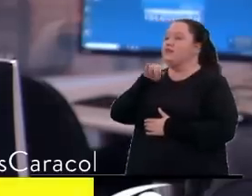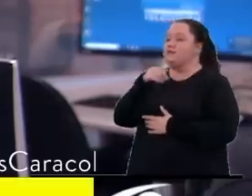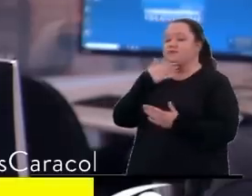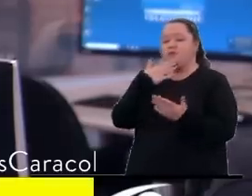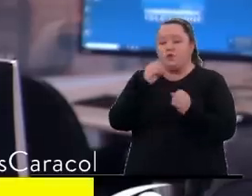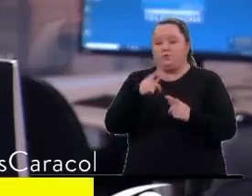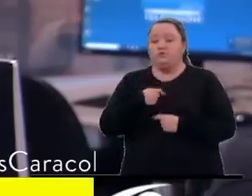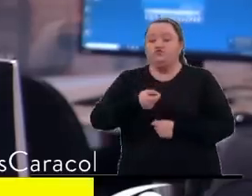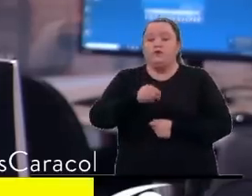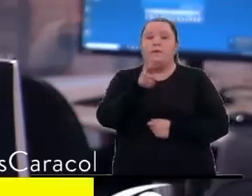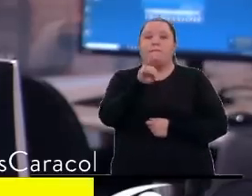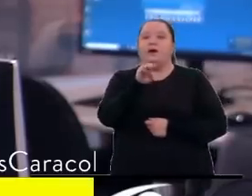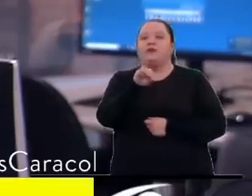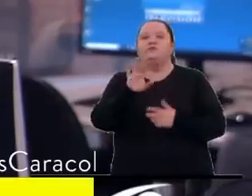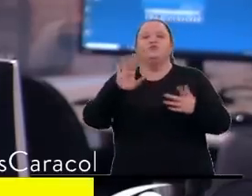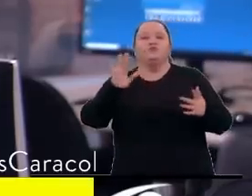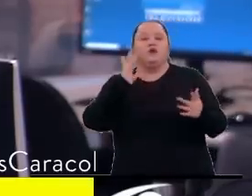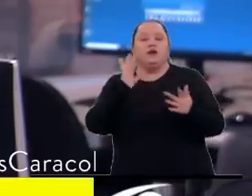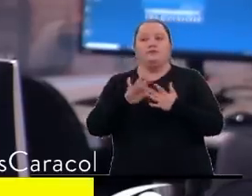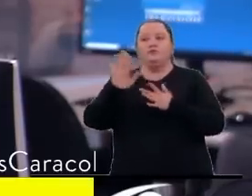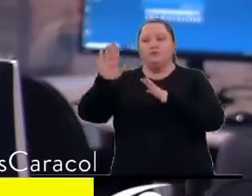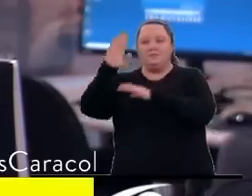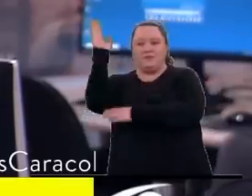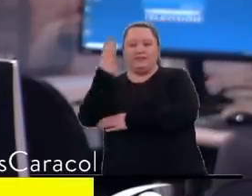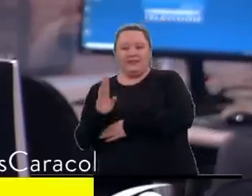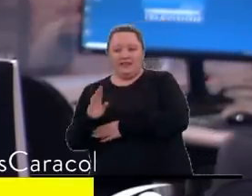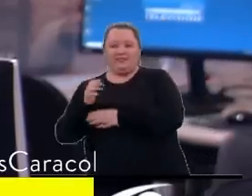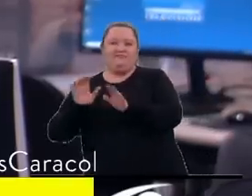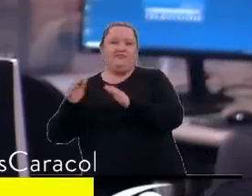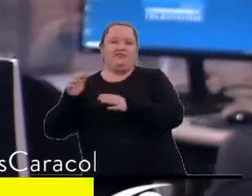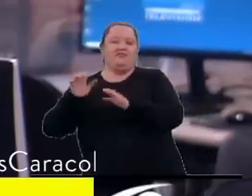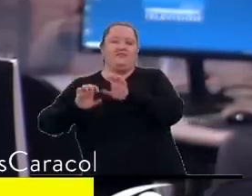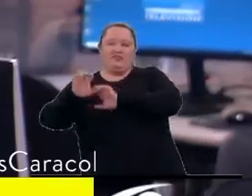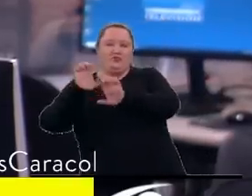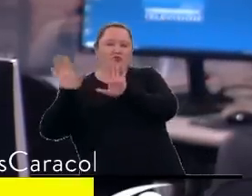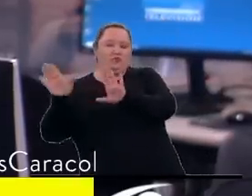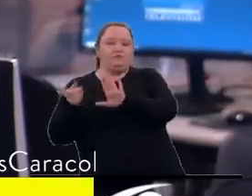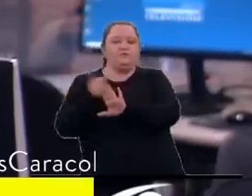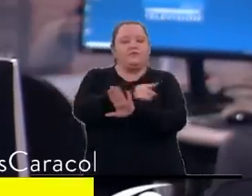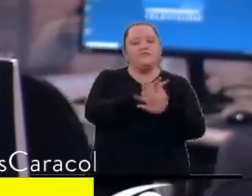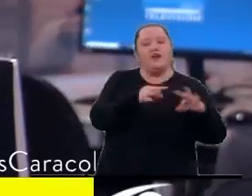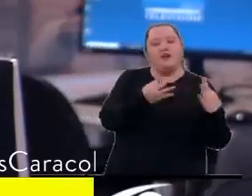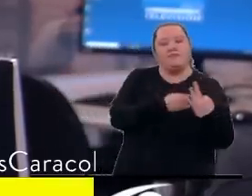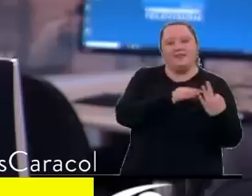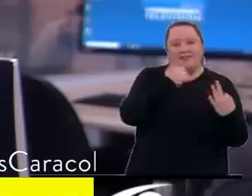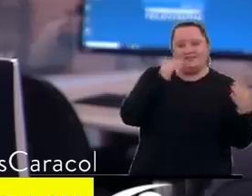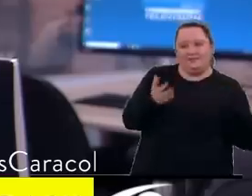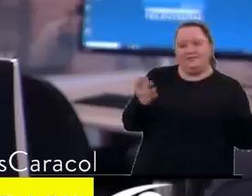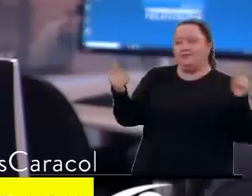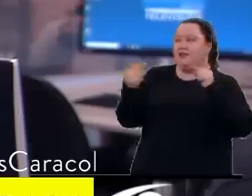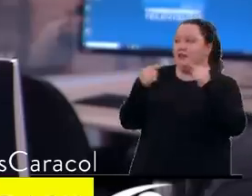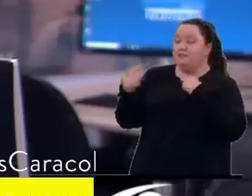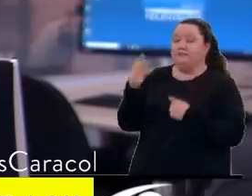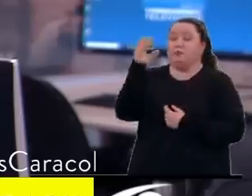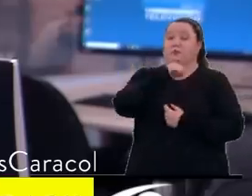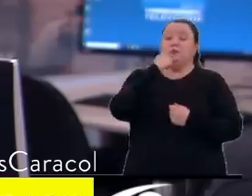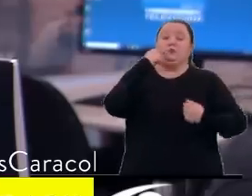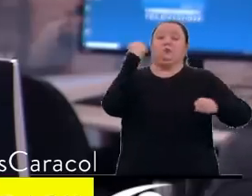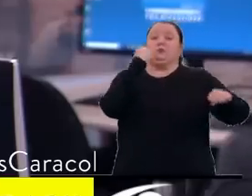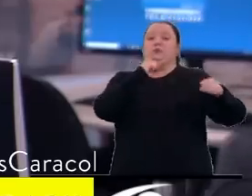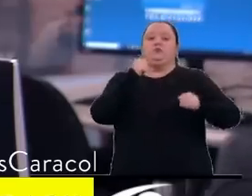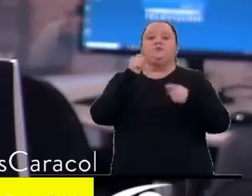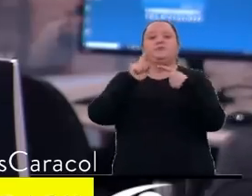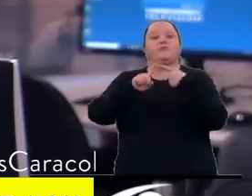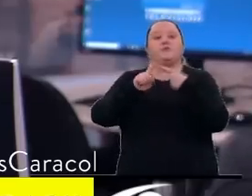martes hay una reunión entre la Defensoría de Brasil y la familia de Dayana. Es decir, esta familia se está enfrentando a dos dramas. Primero,